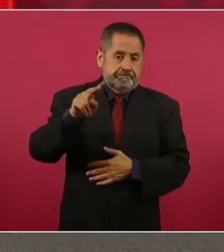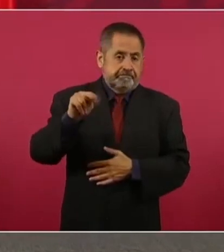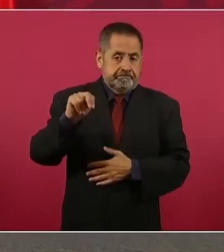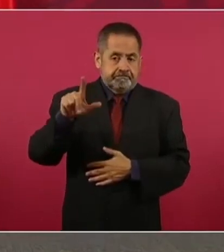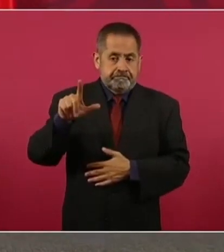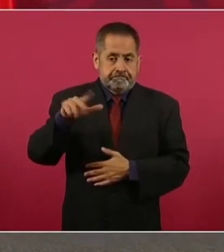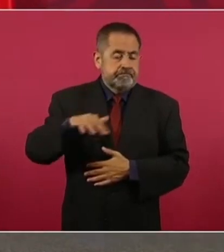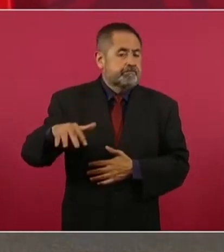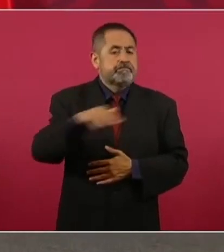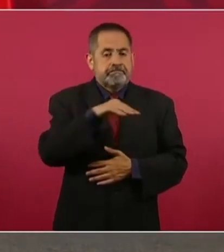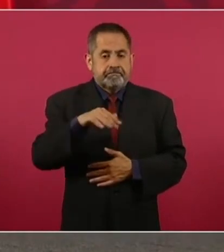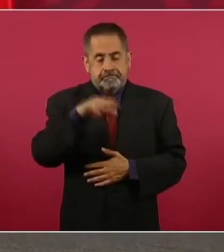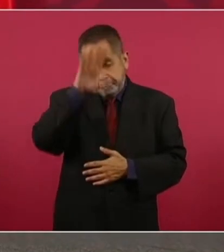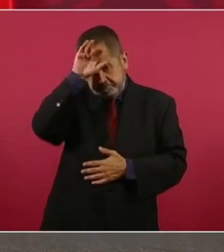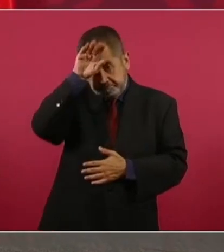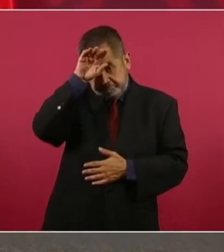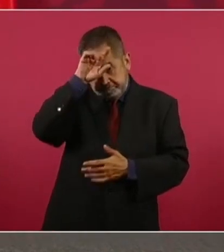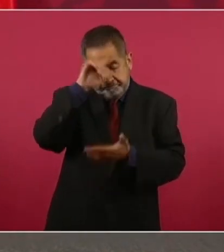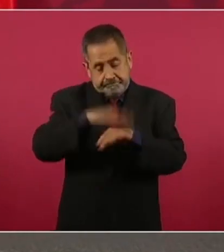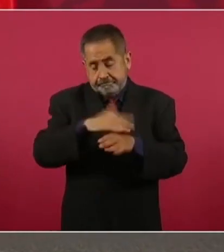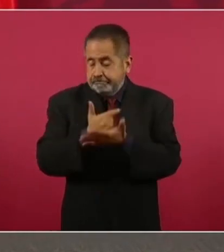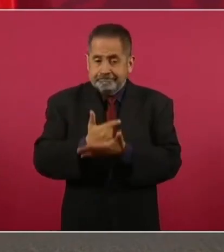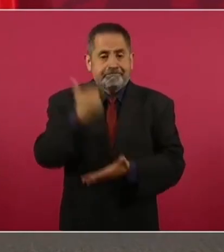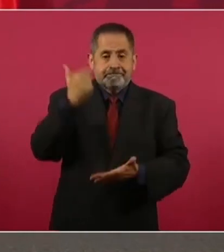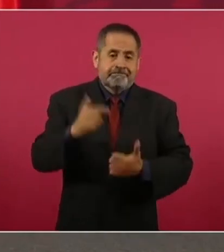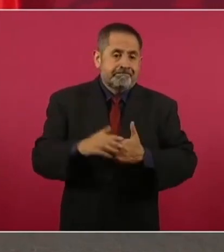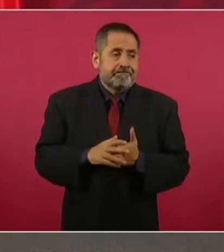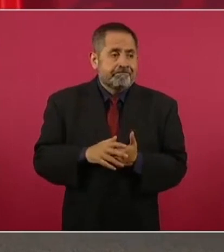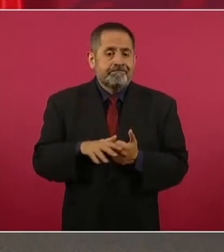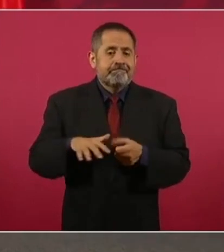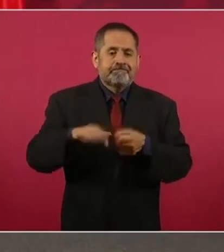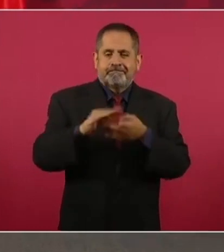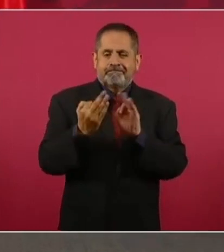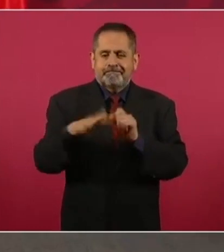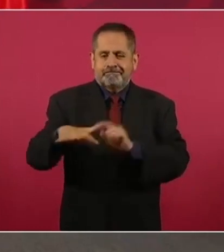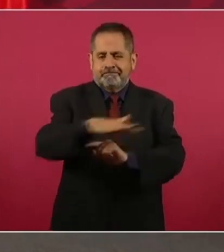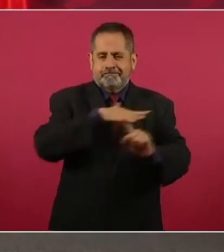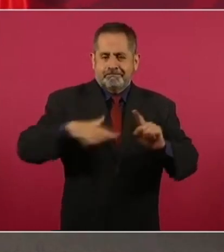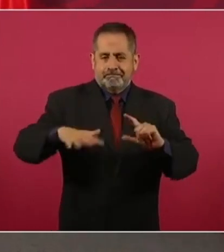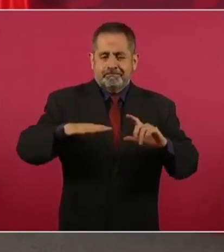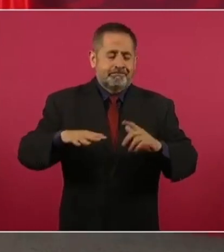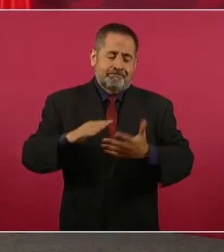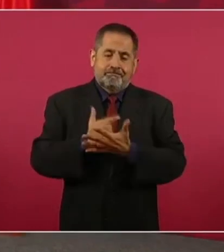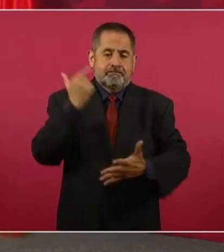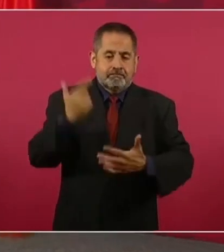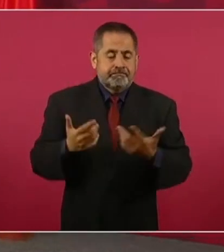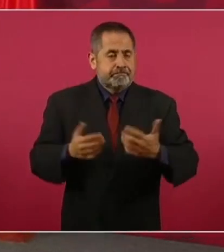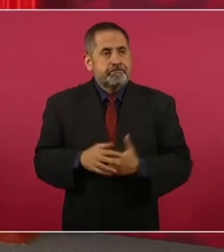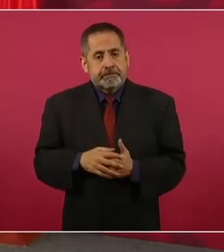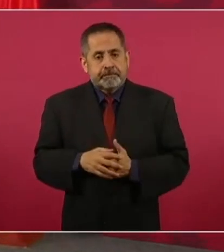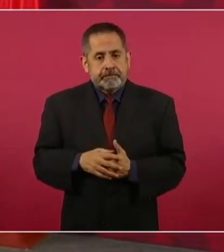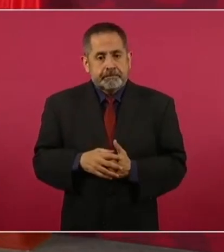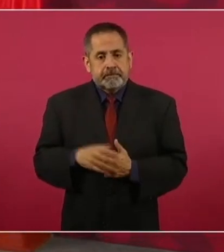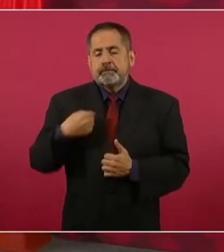Monterrey y en toda la zona conorval. Y vamos a